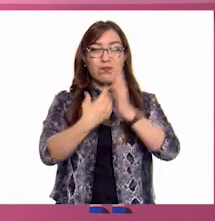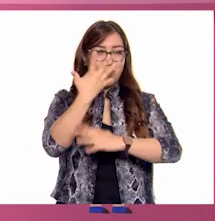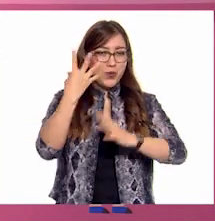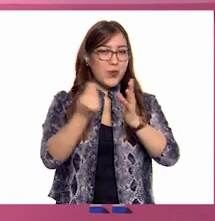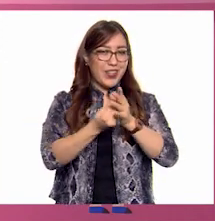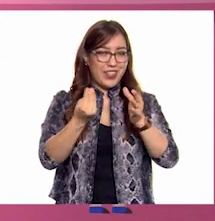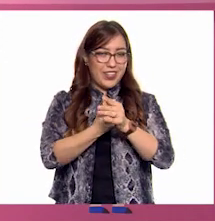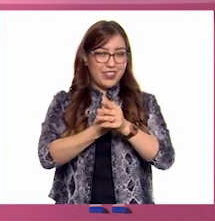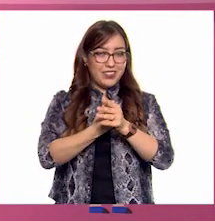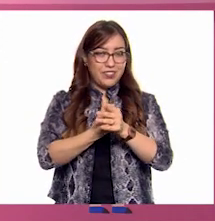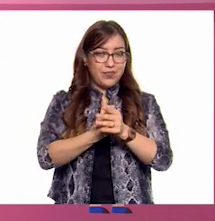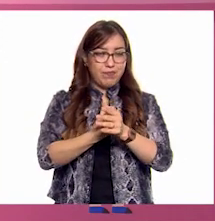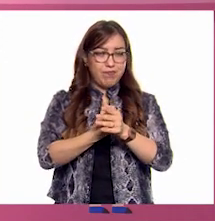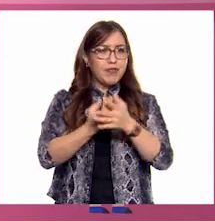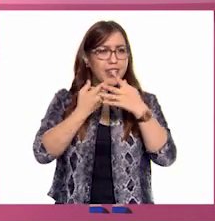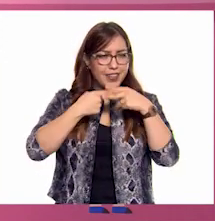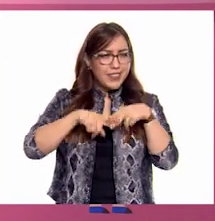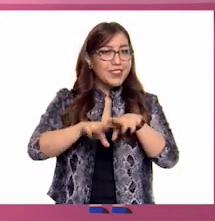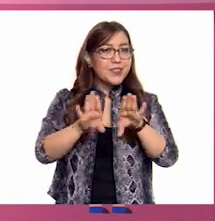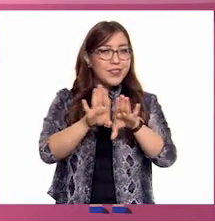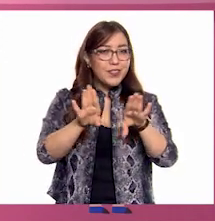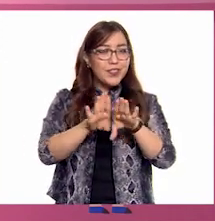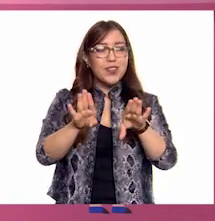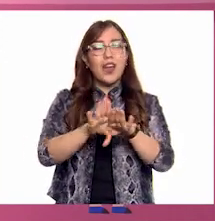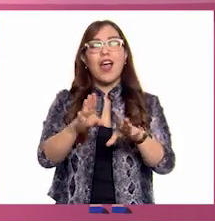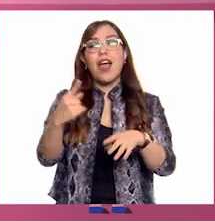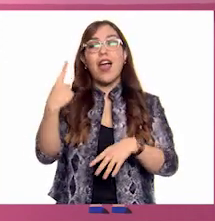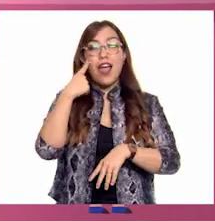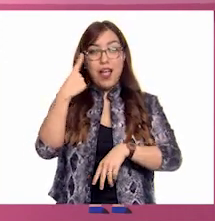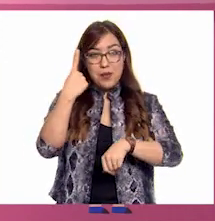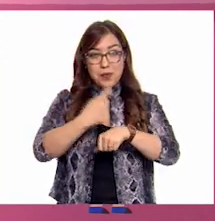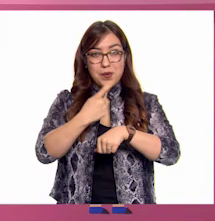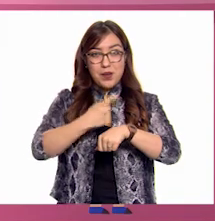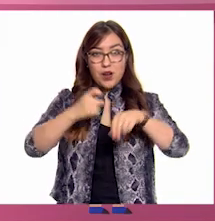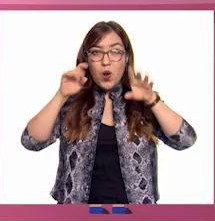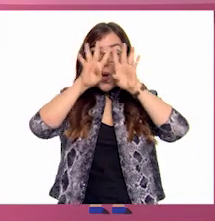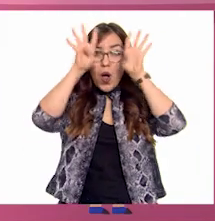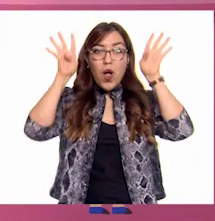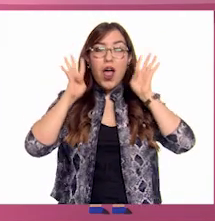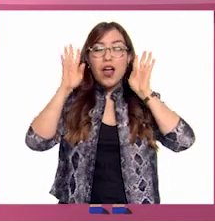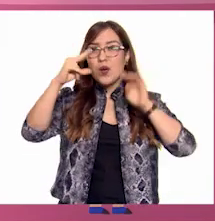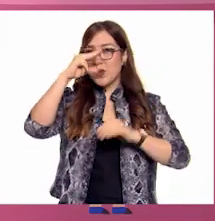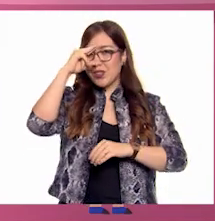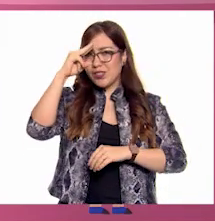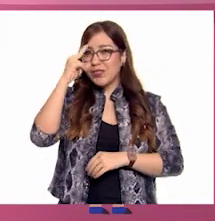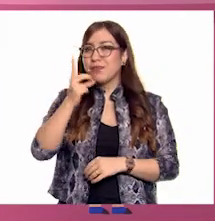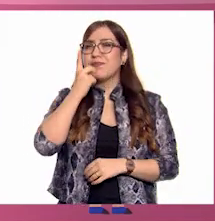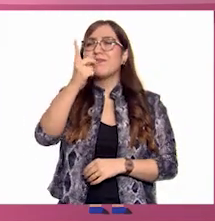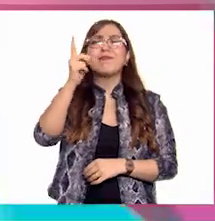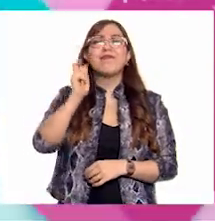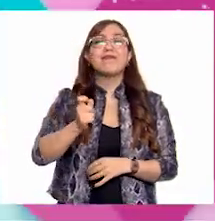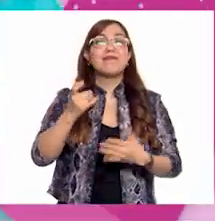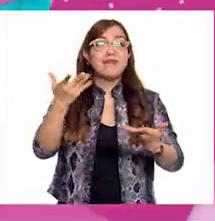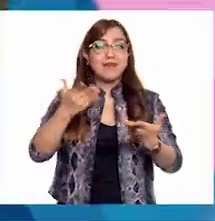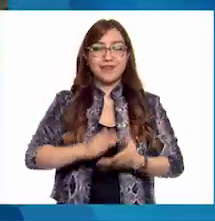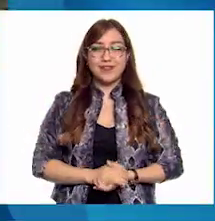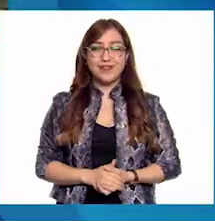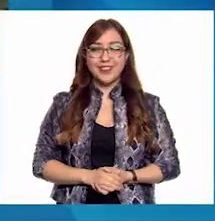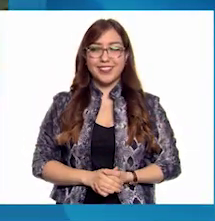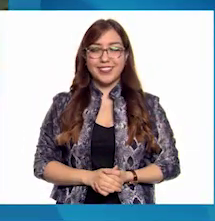Y para dar un buen inicio, vamos a escuchar con mucha atención el mensaje de nuestro amigo Ajo Listo. Sí, vamos. Vamos, conmigo.